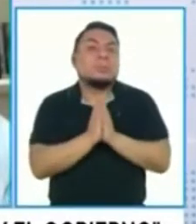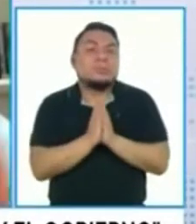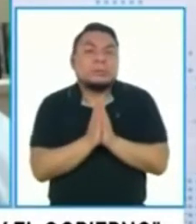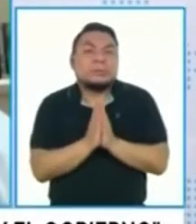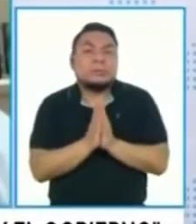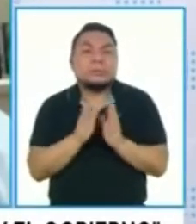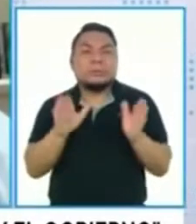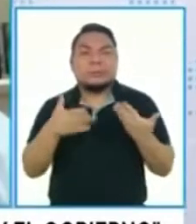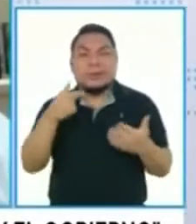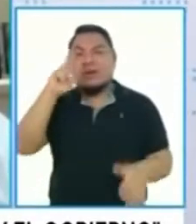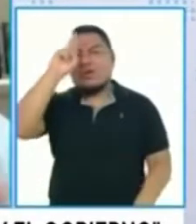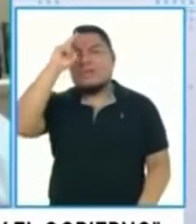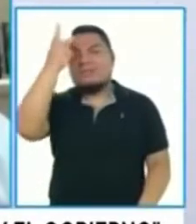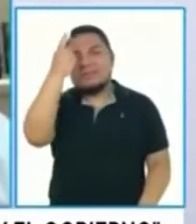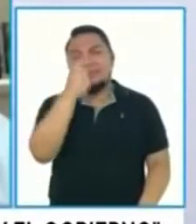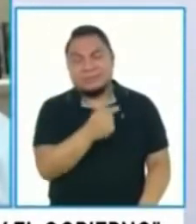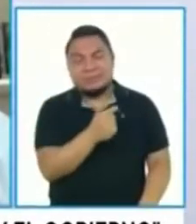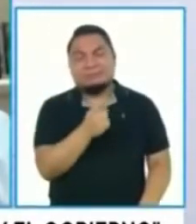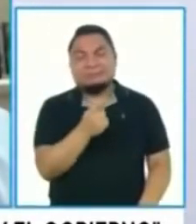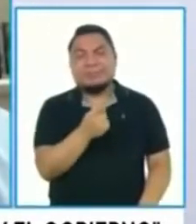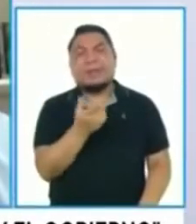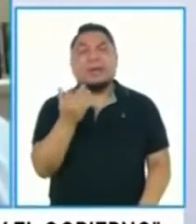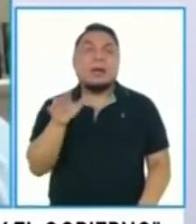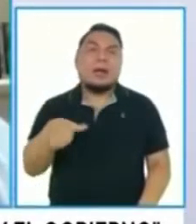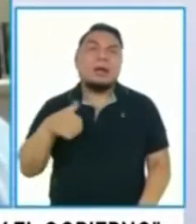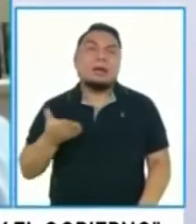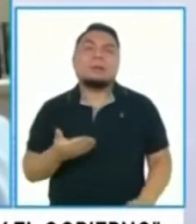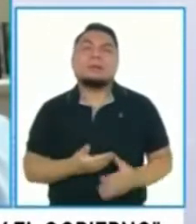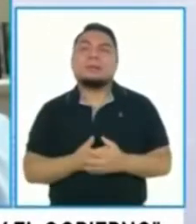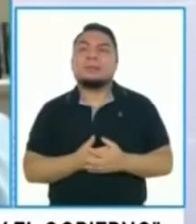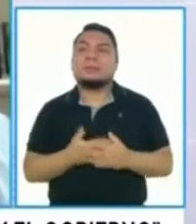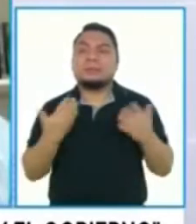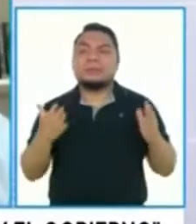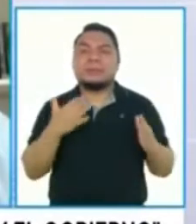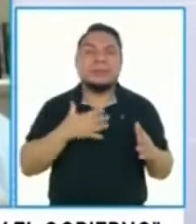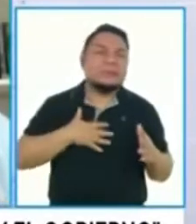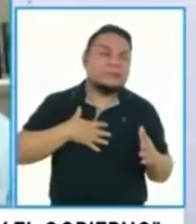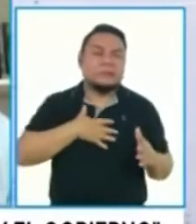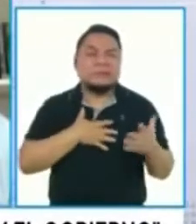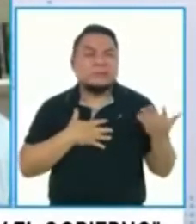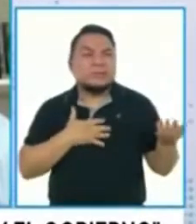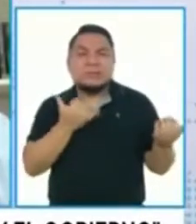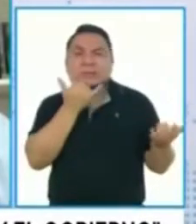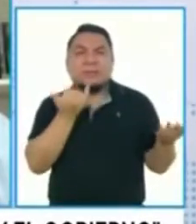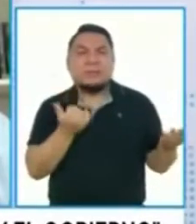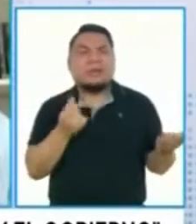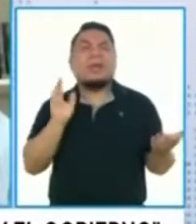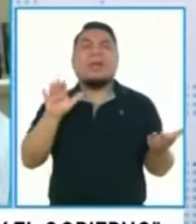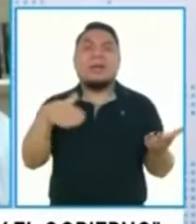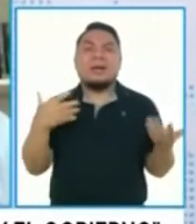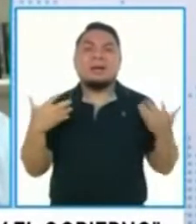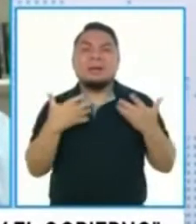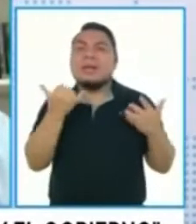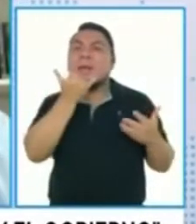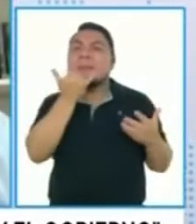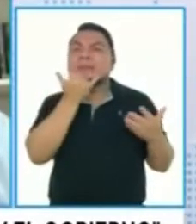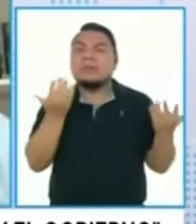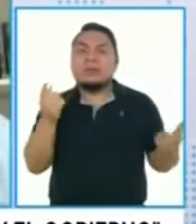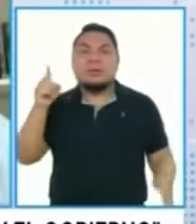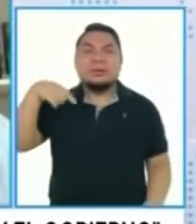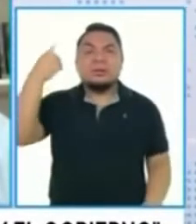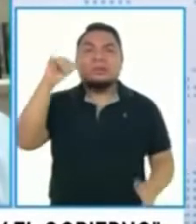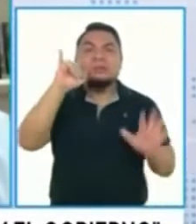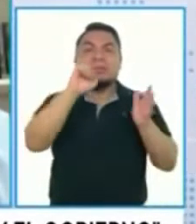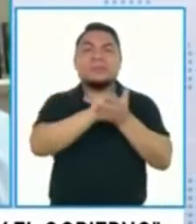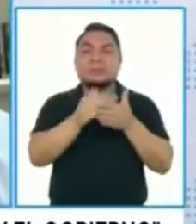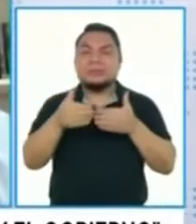hay confusión, hay desazón, hay temor. ¿Qué es lo que va a pasar en los próximos